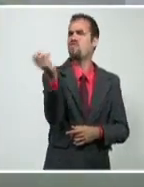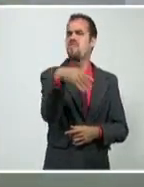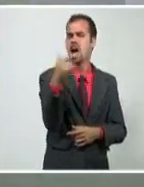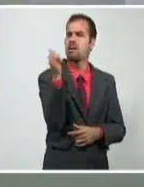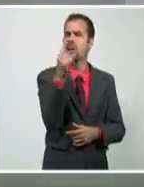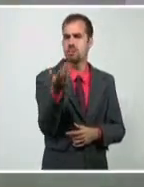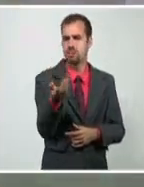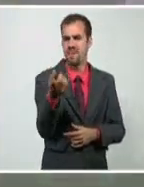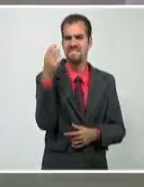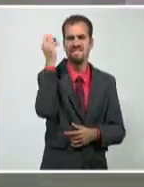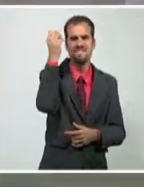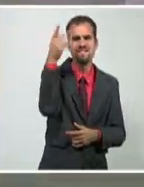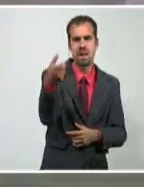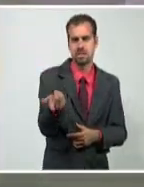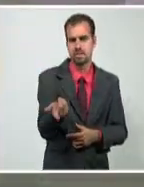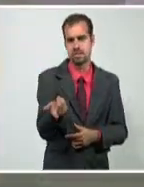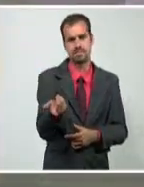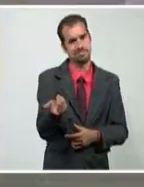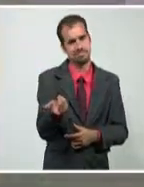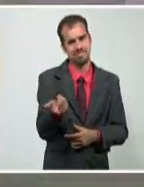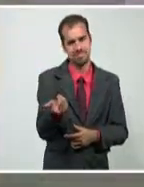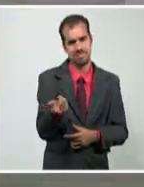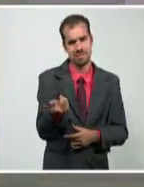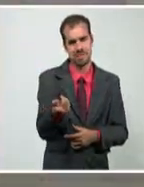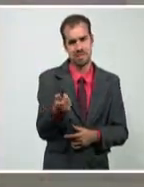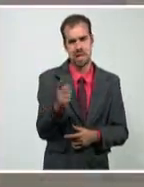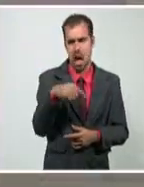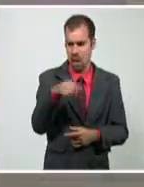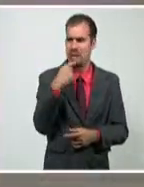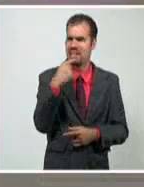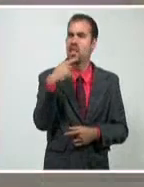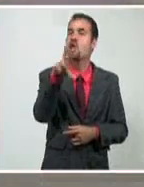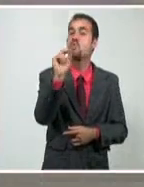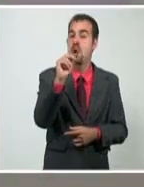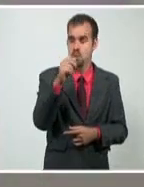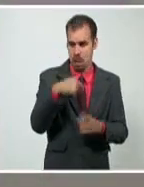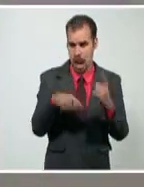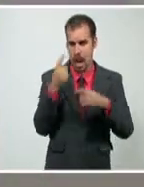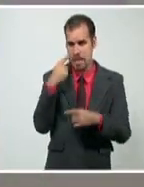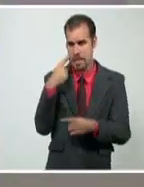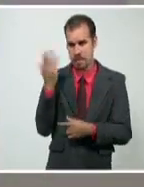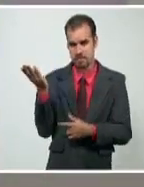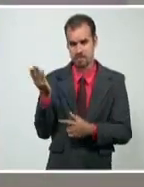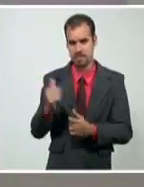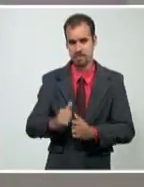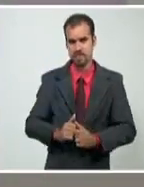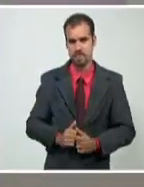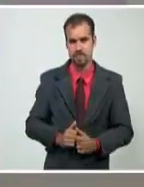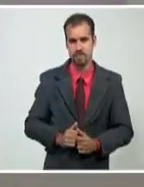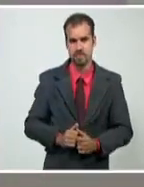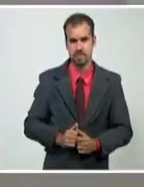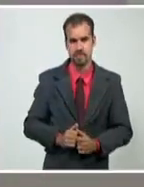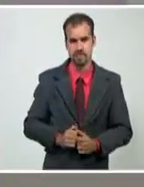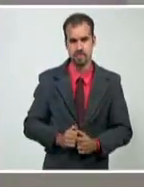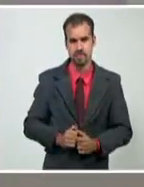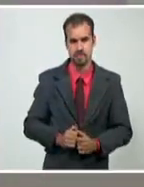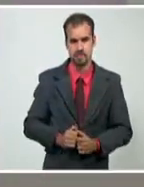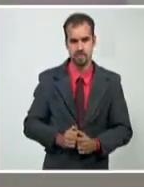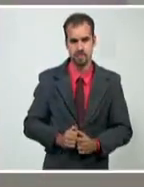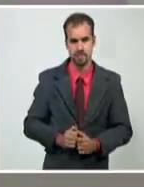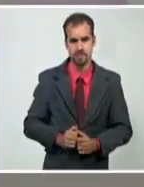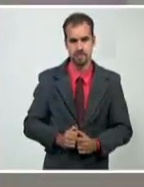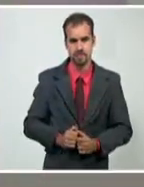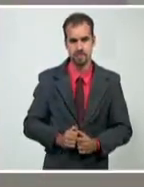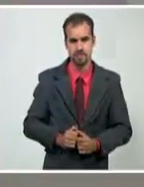cierto, han circulado nuevos fragmentos. Vamos a ver dónde se le atiende, vamos a buscar la